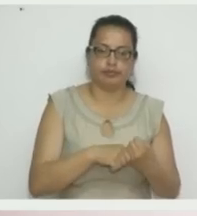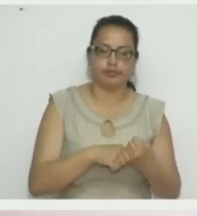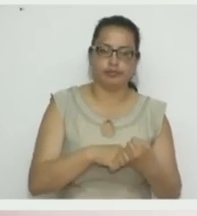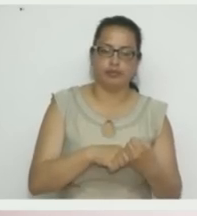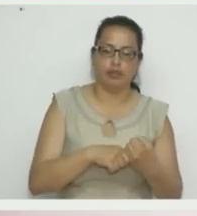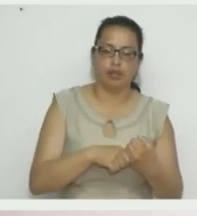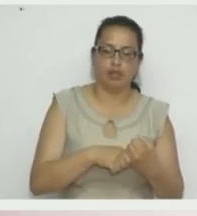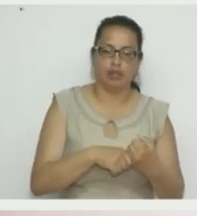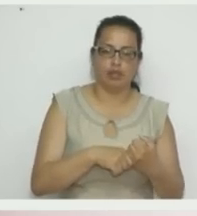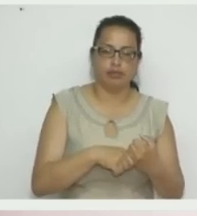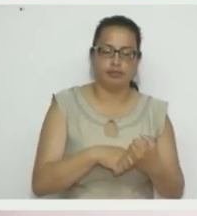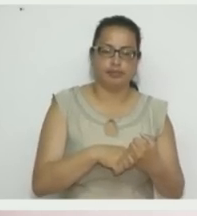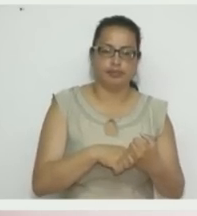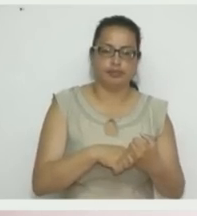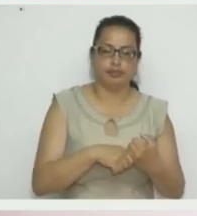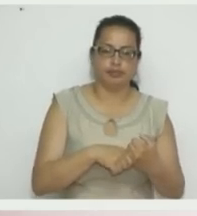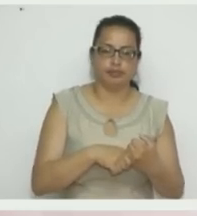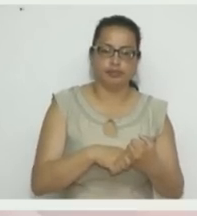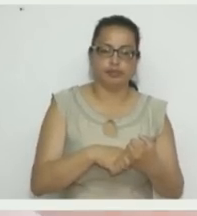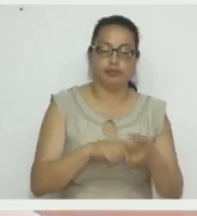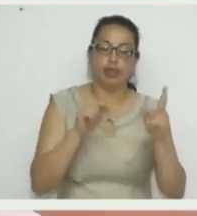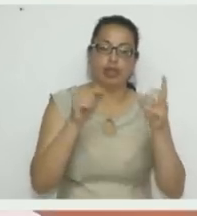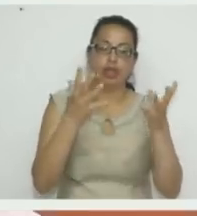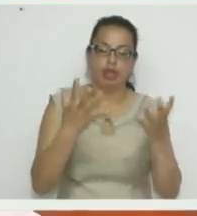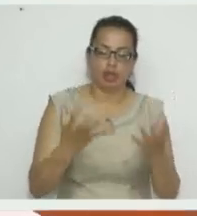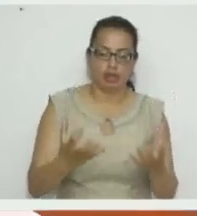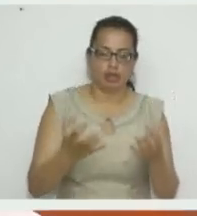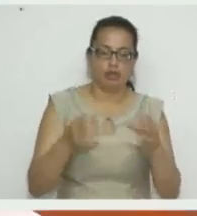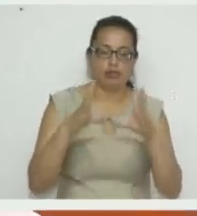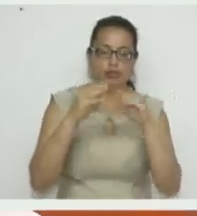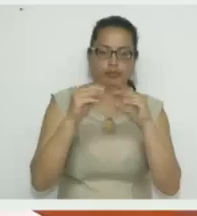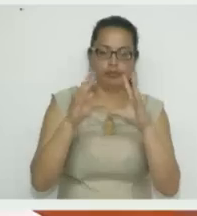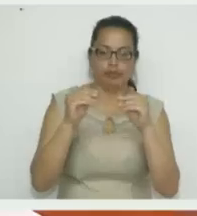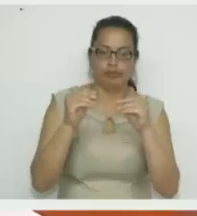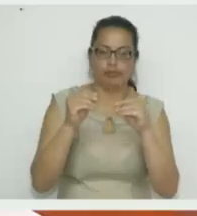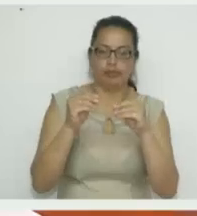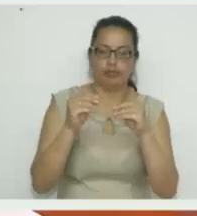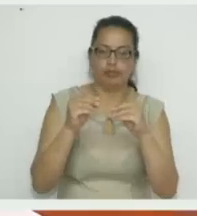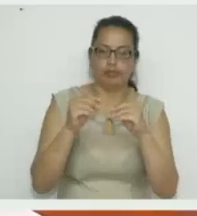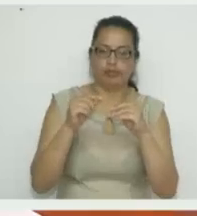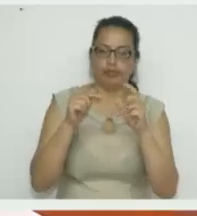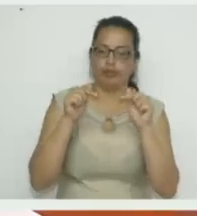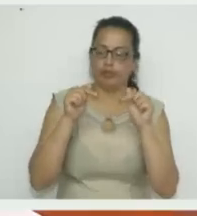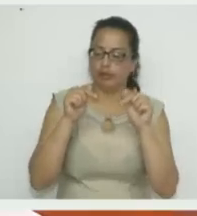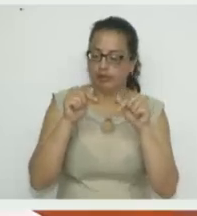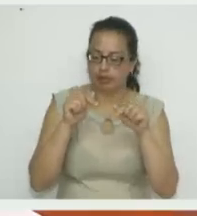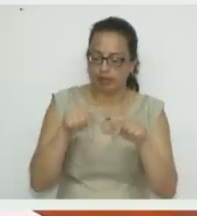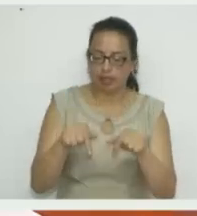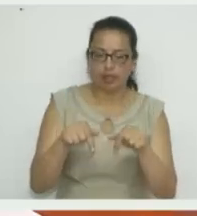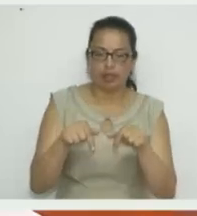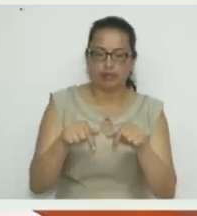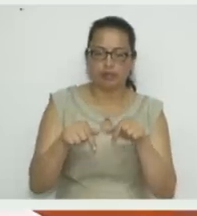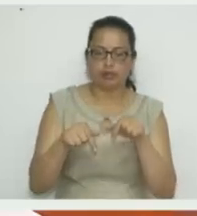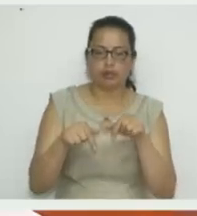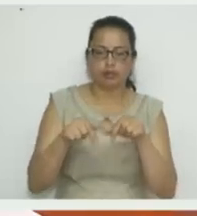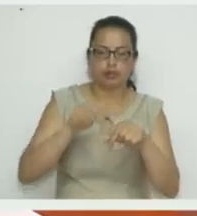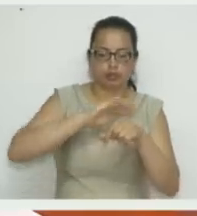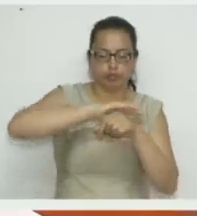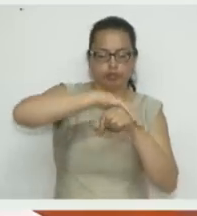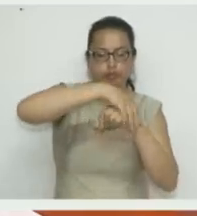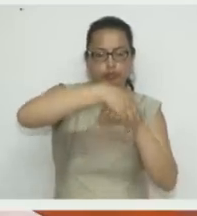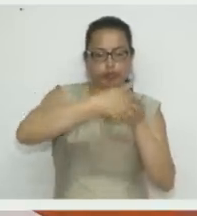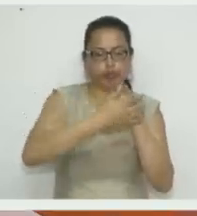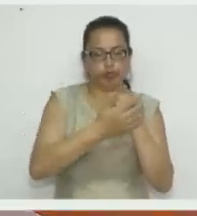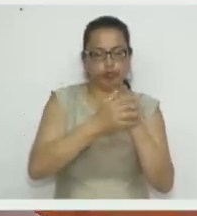Y quiero hablar de estos, de estas termoformas. Con estas termoformas podemos